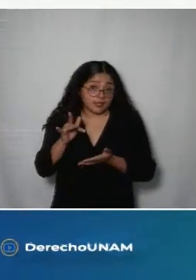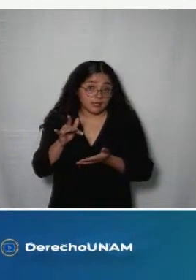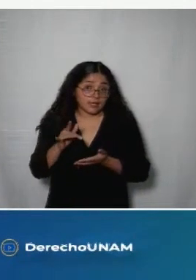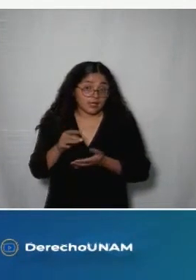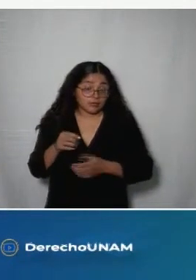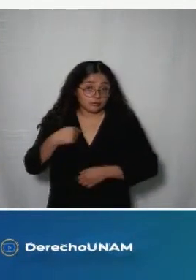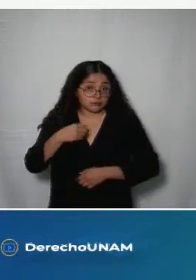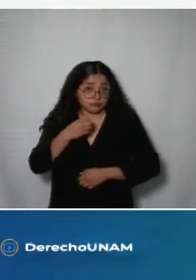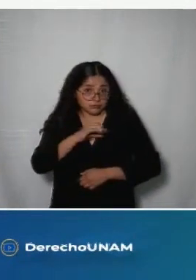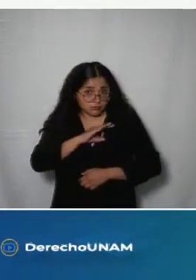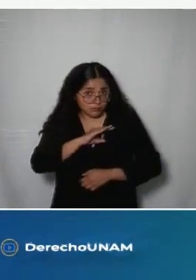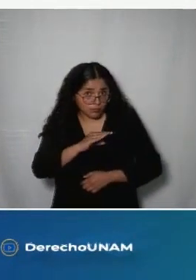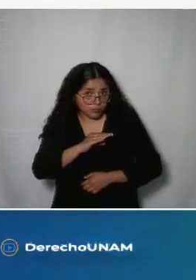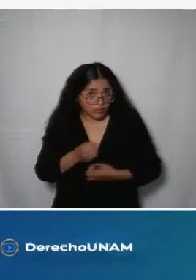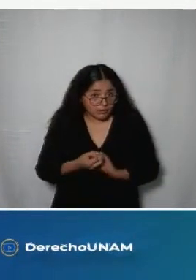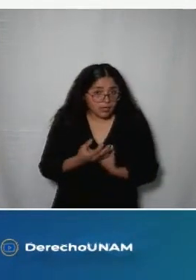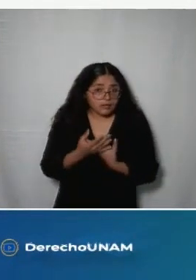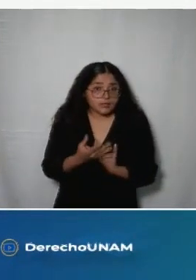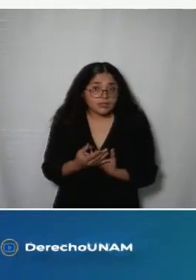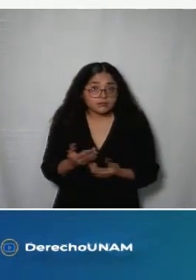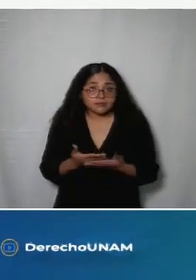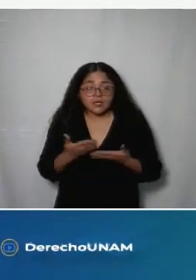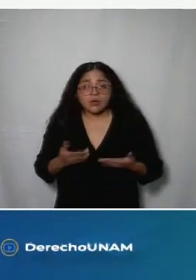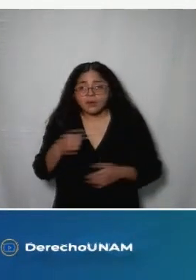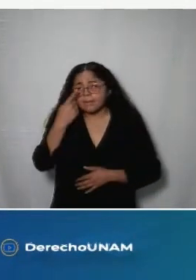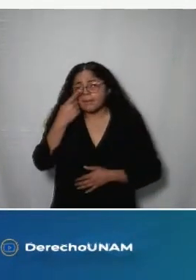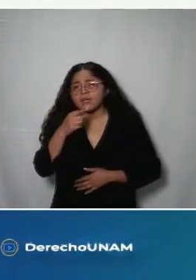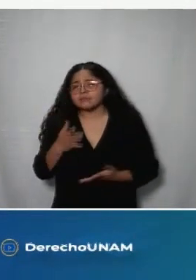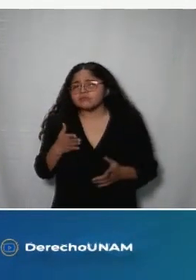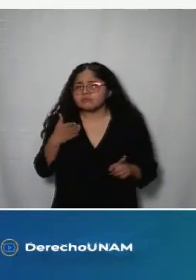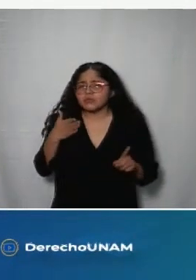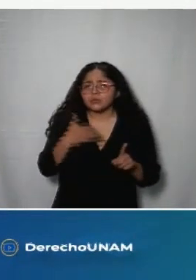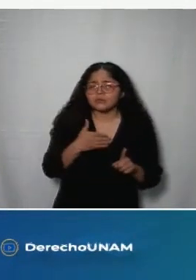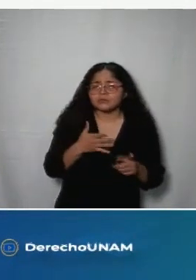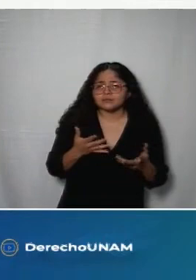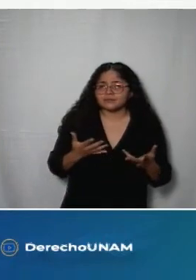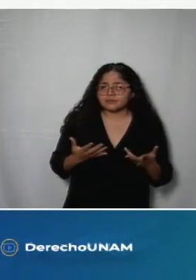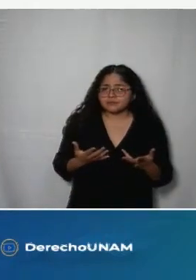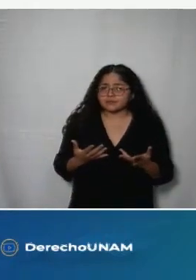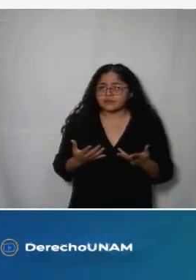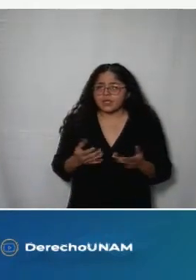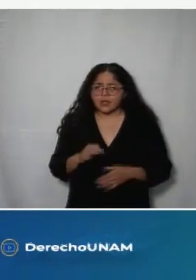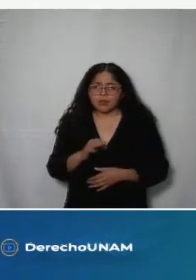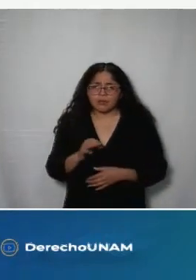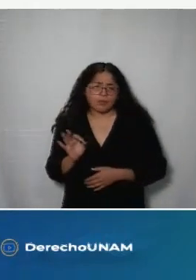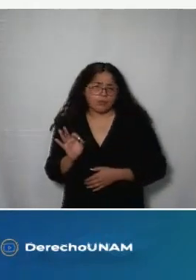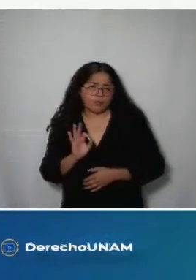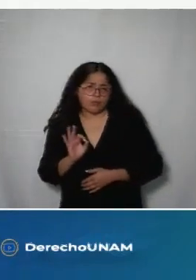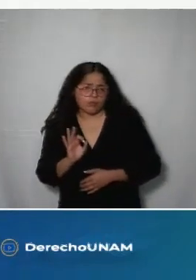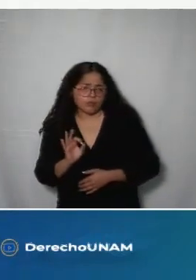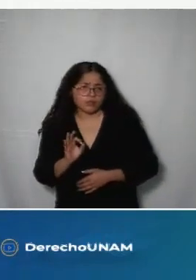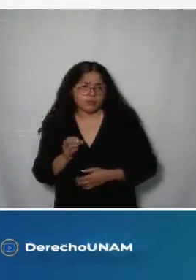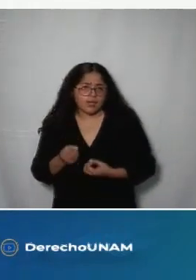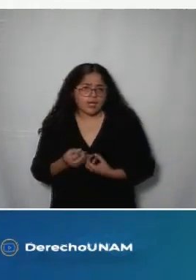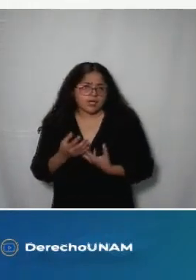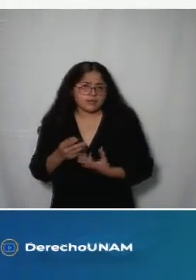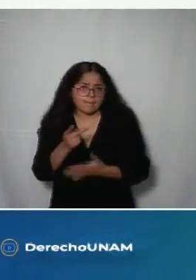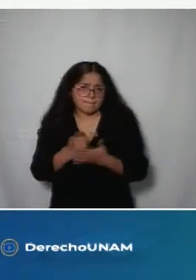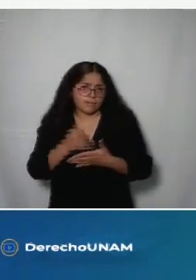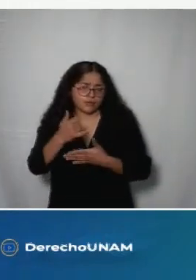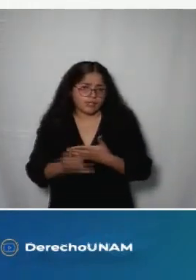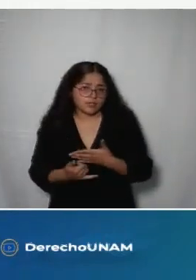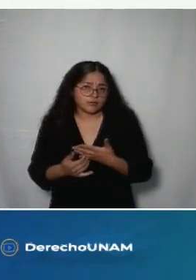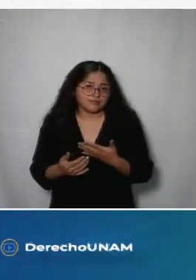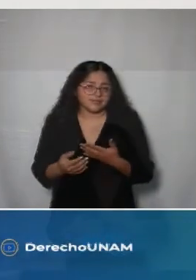agradezco la oportunidad de hacer el uso de la voz justo para dar un posicionamiento sobre este proyecto